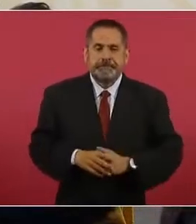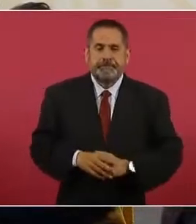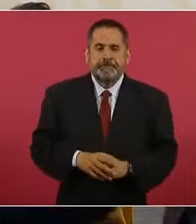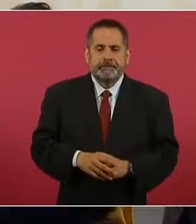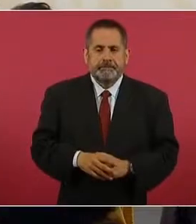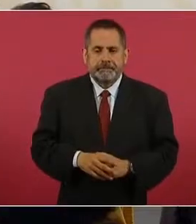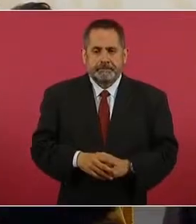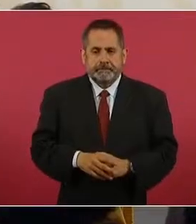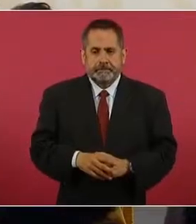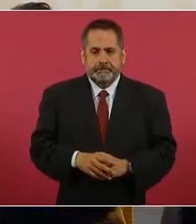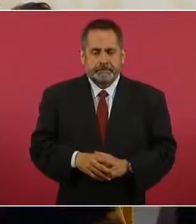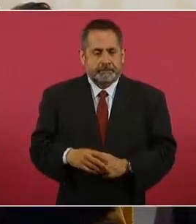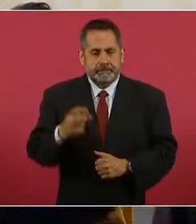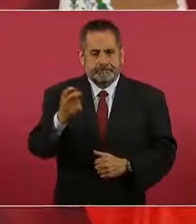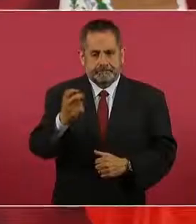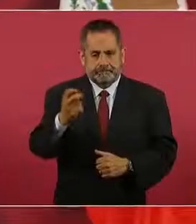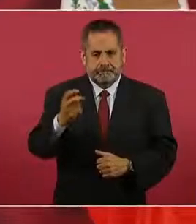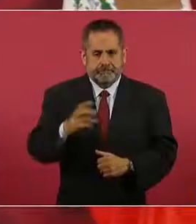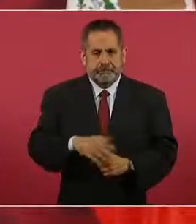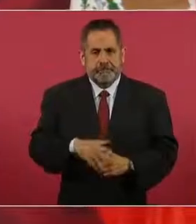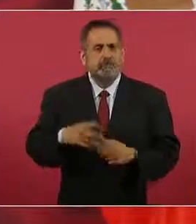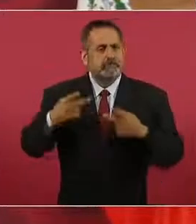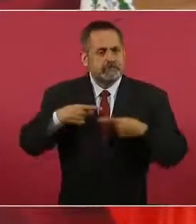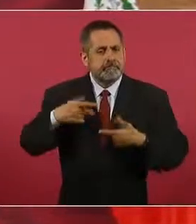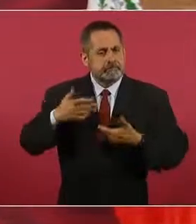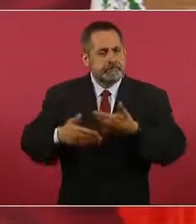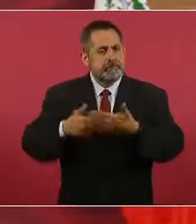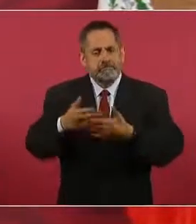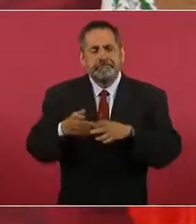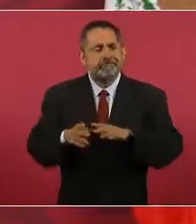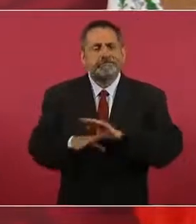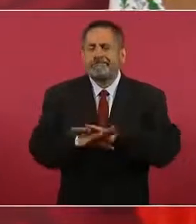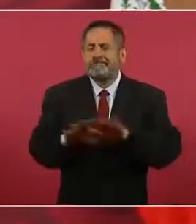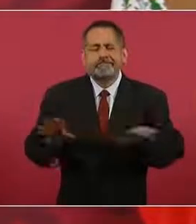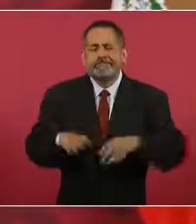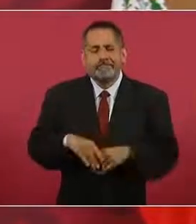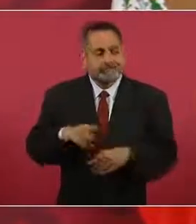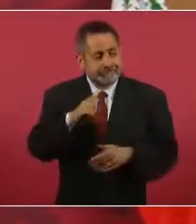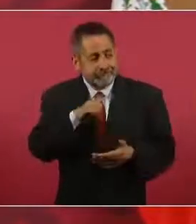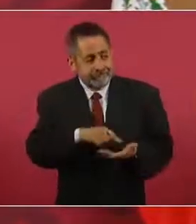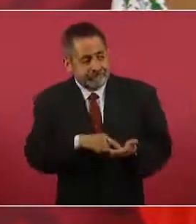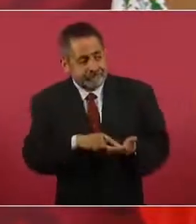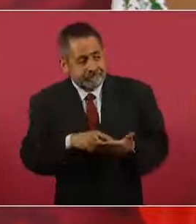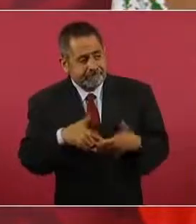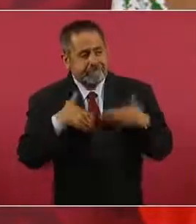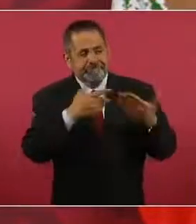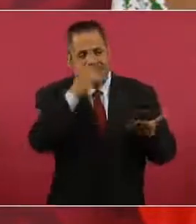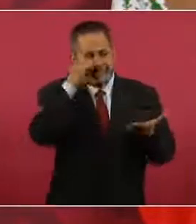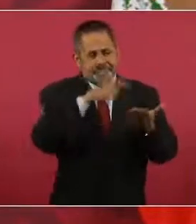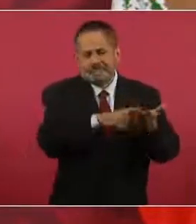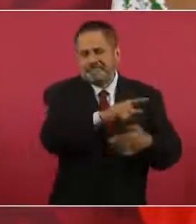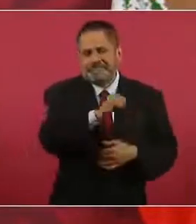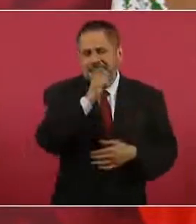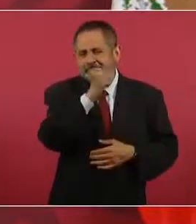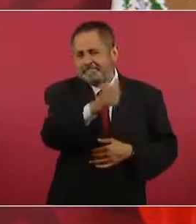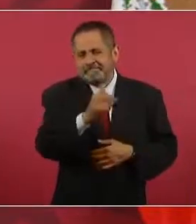Por eso, pues la gente ya no les cree, a pesar